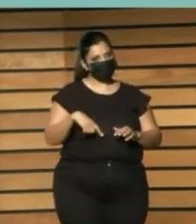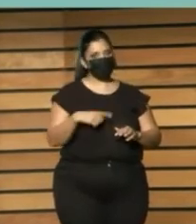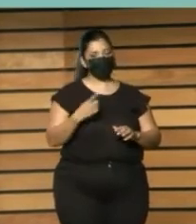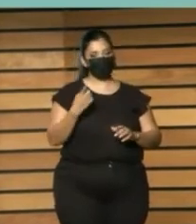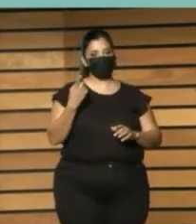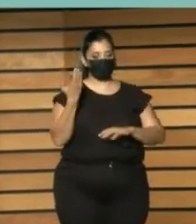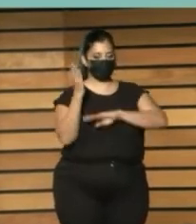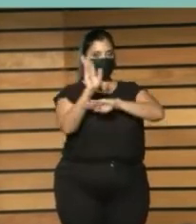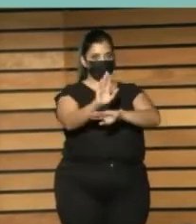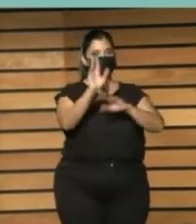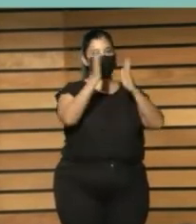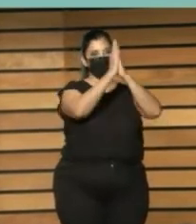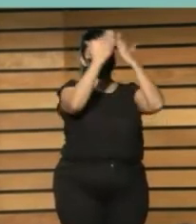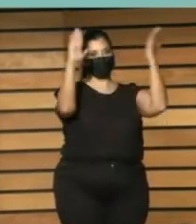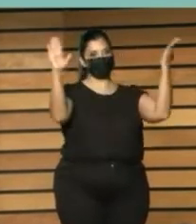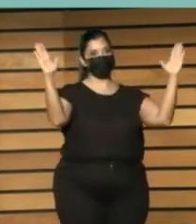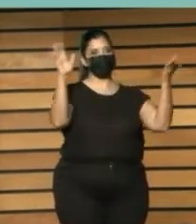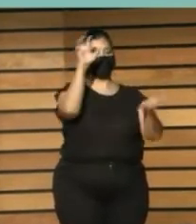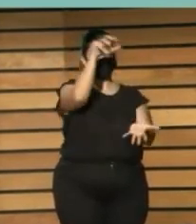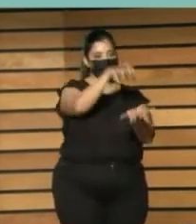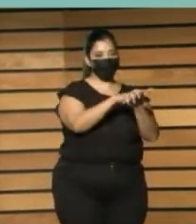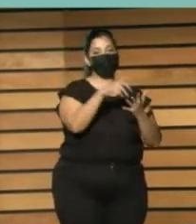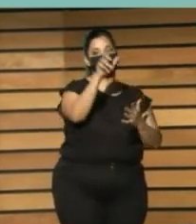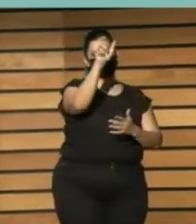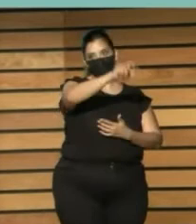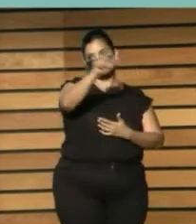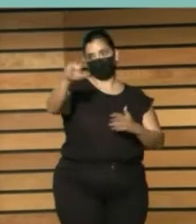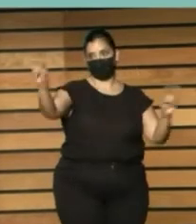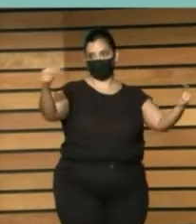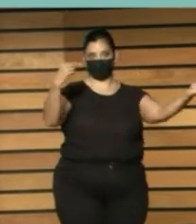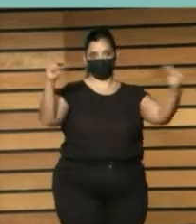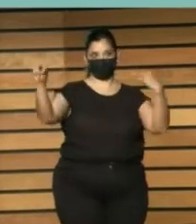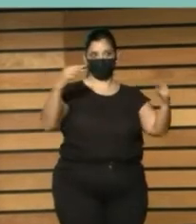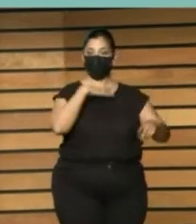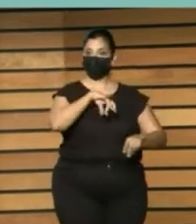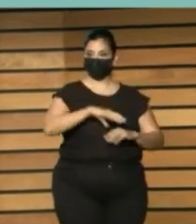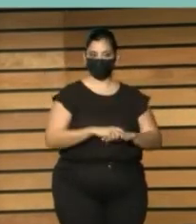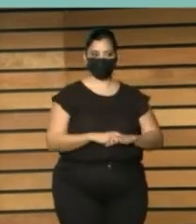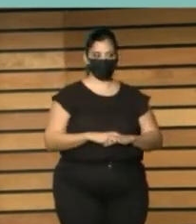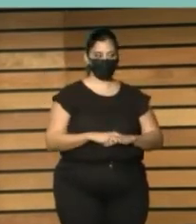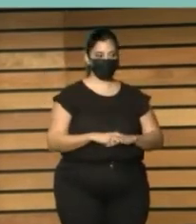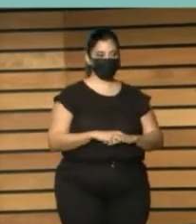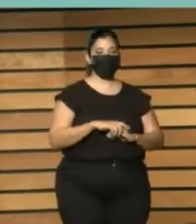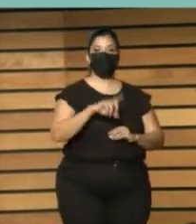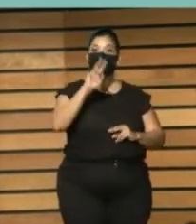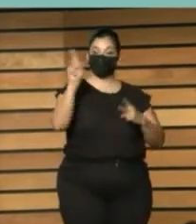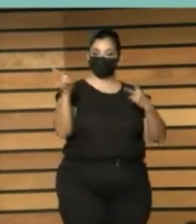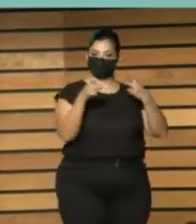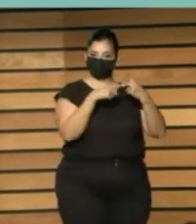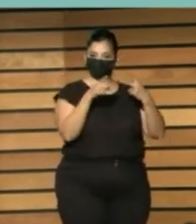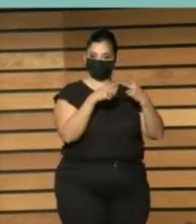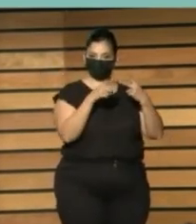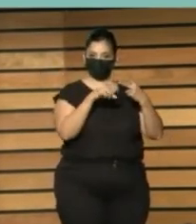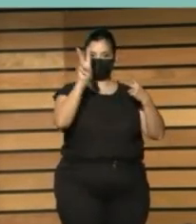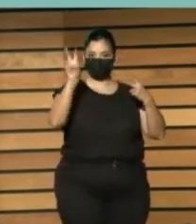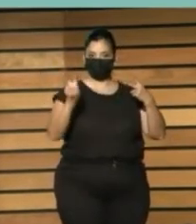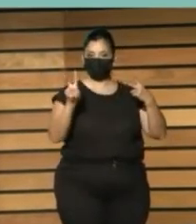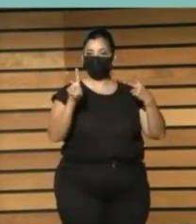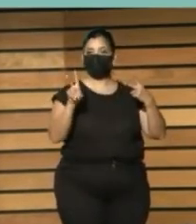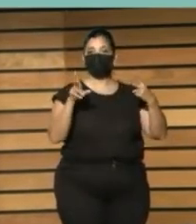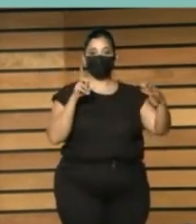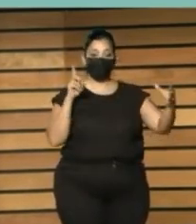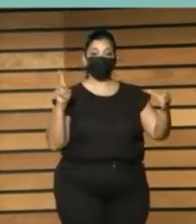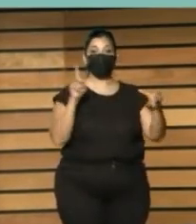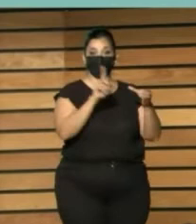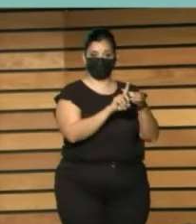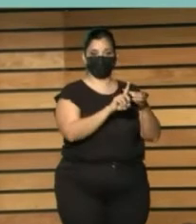las bibliotecas en otro tipo de políticas la segunda tenía mucho que ver con la inclusión